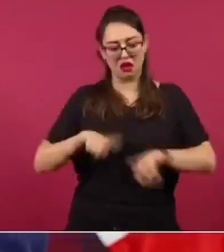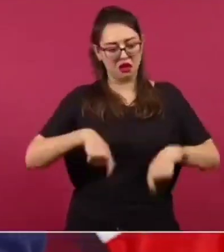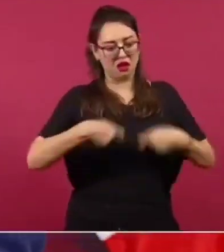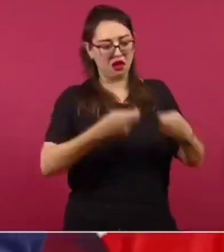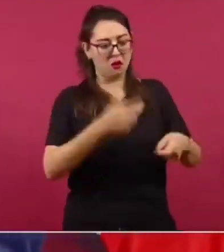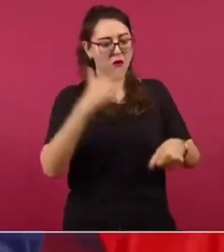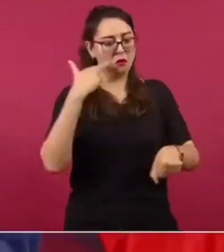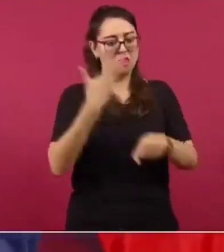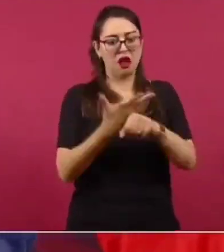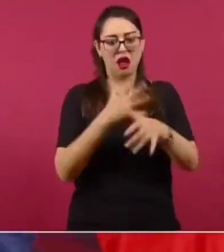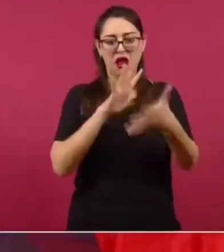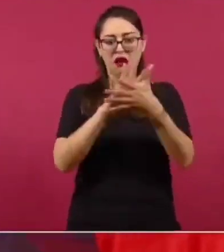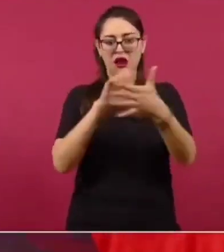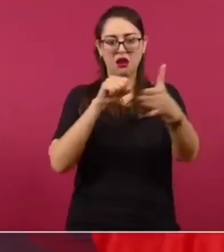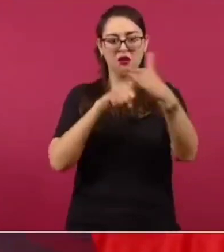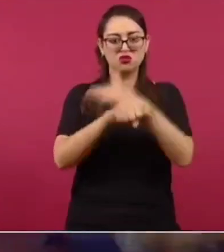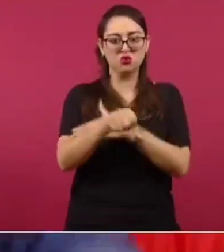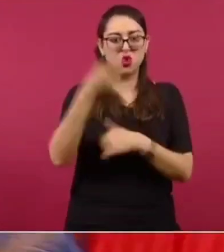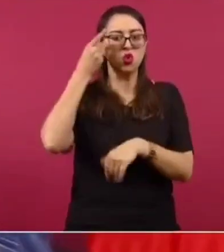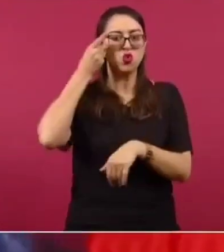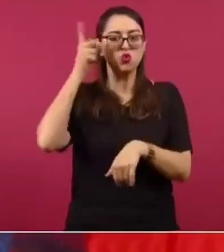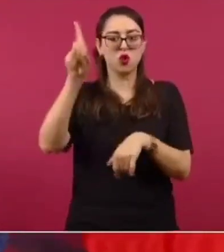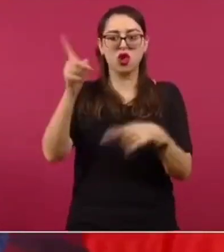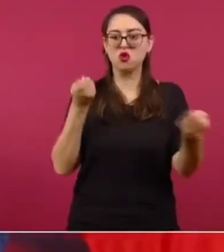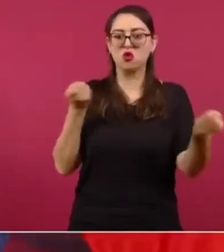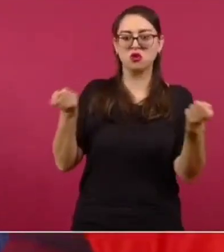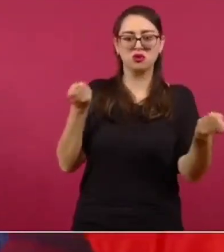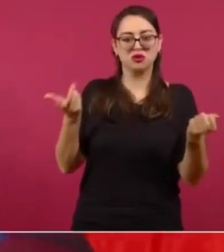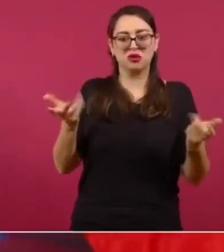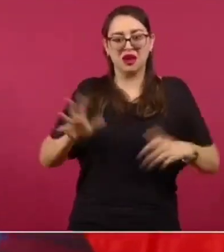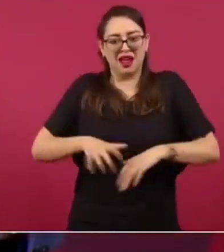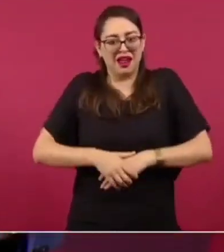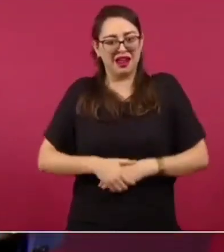porque esto parece el mundo al revés,